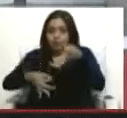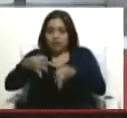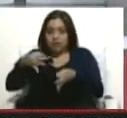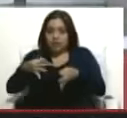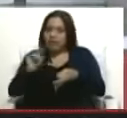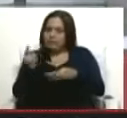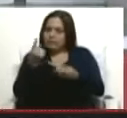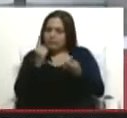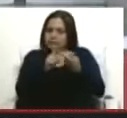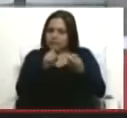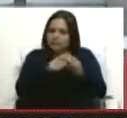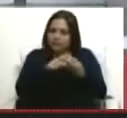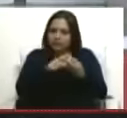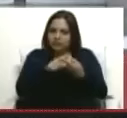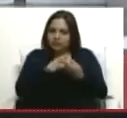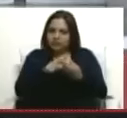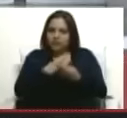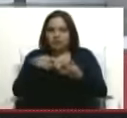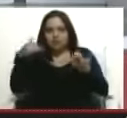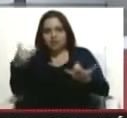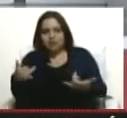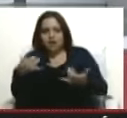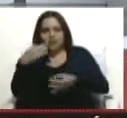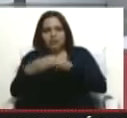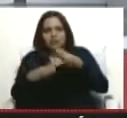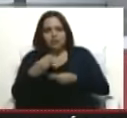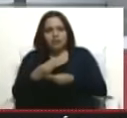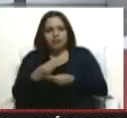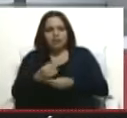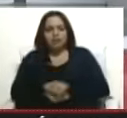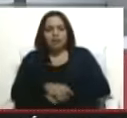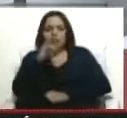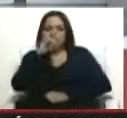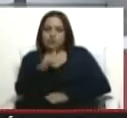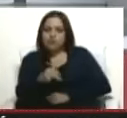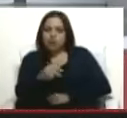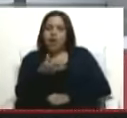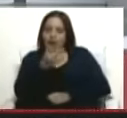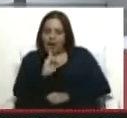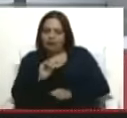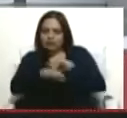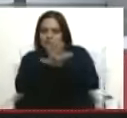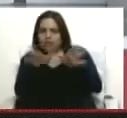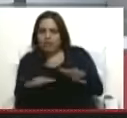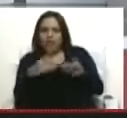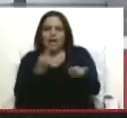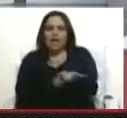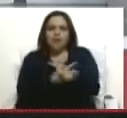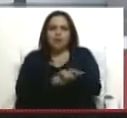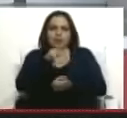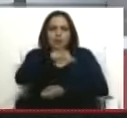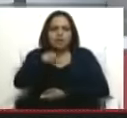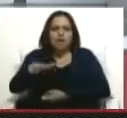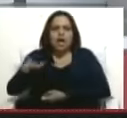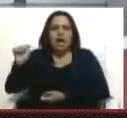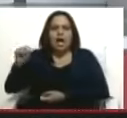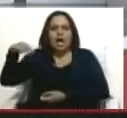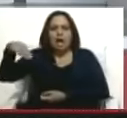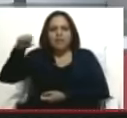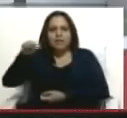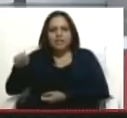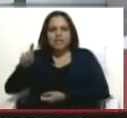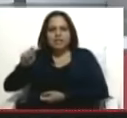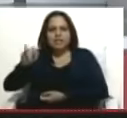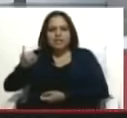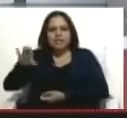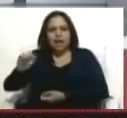primer lugar a acusar, porque ya están los elementos de convicción, a los hermanos Améstica. Serían María